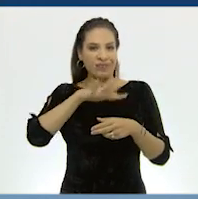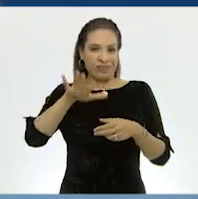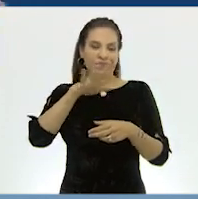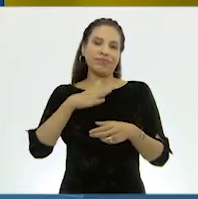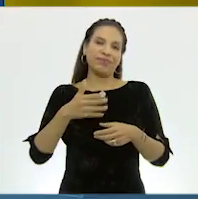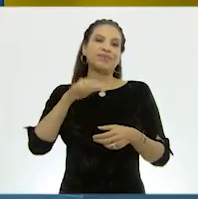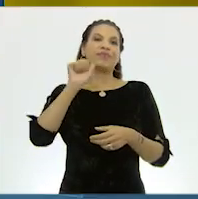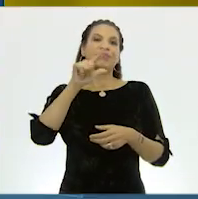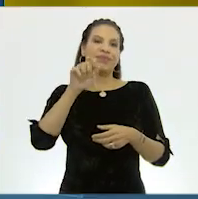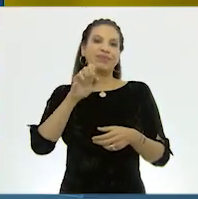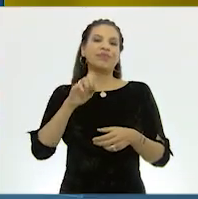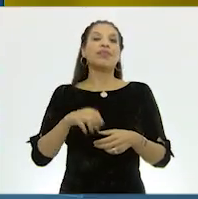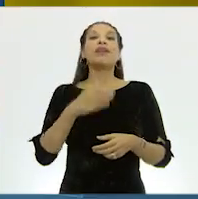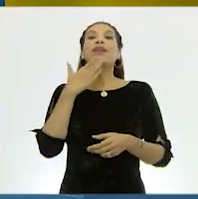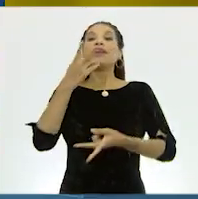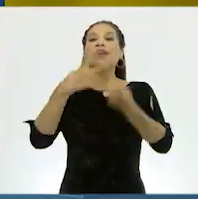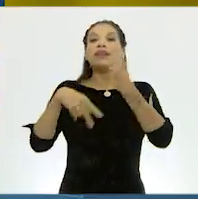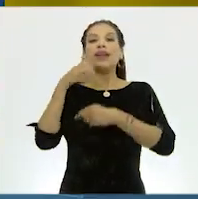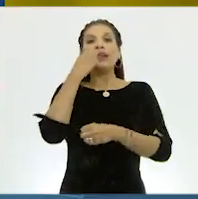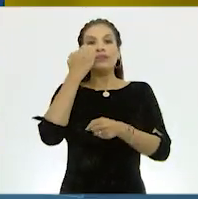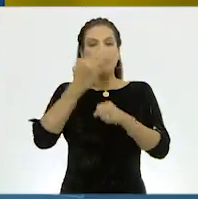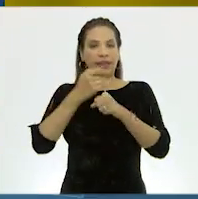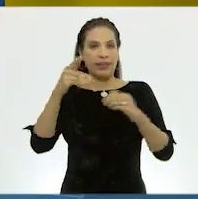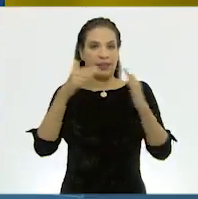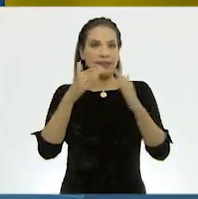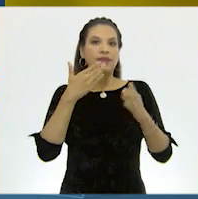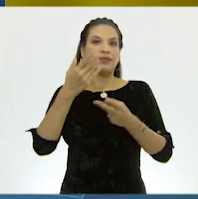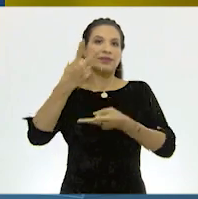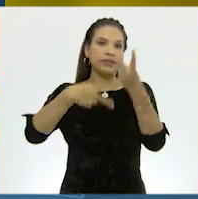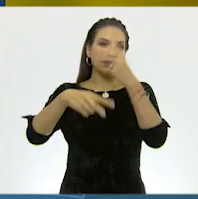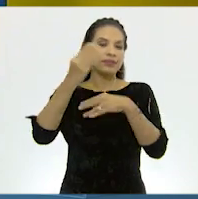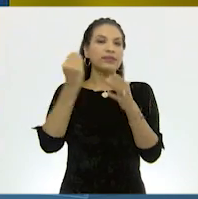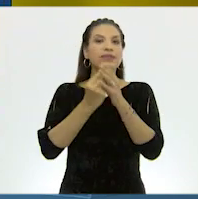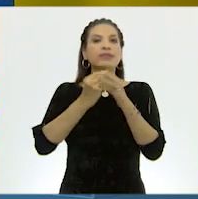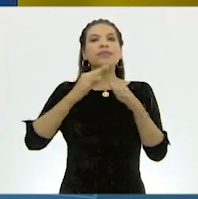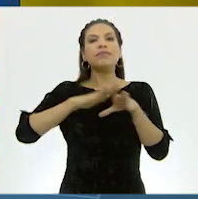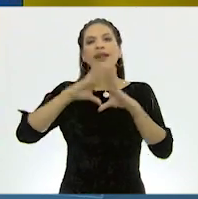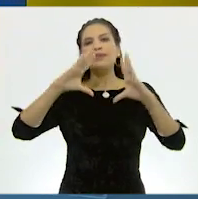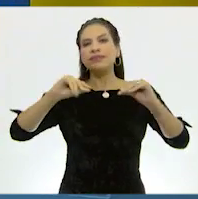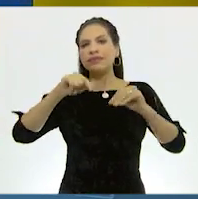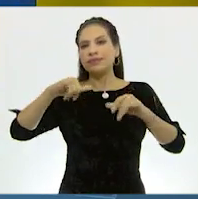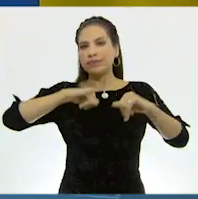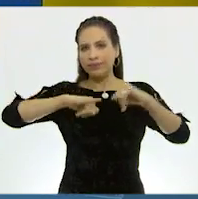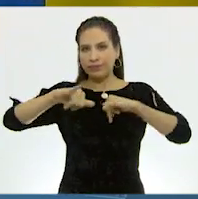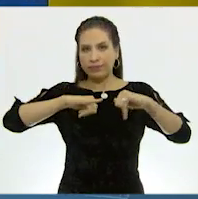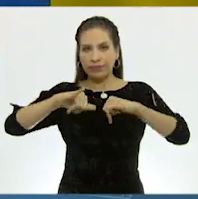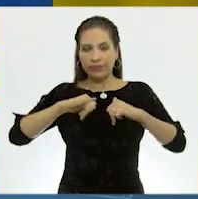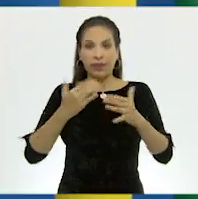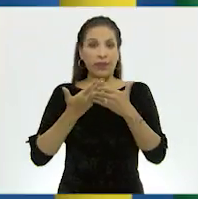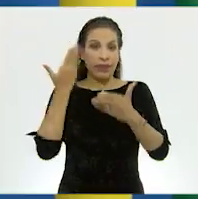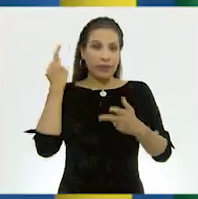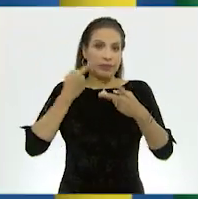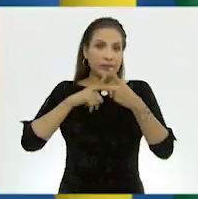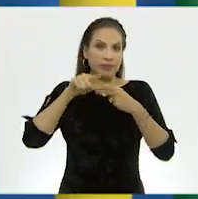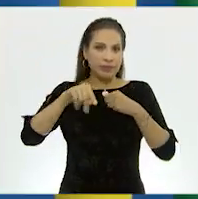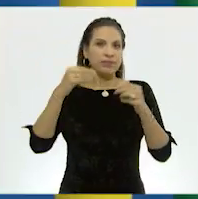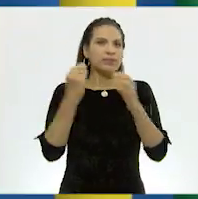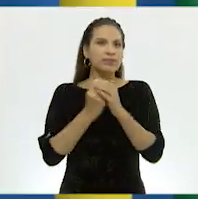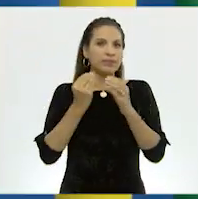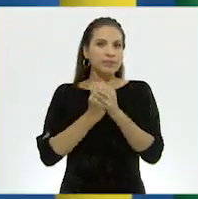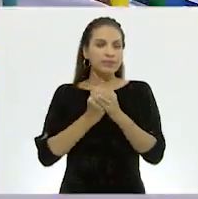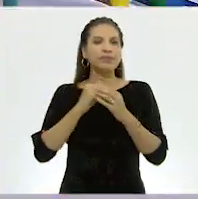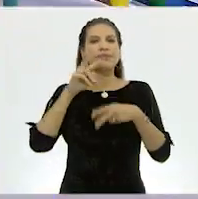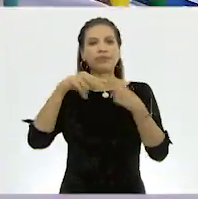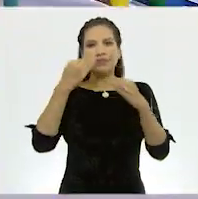Bienvenido Ton, Ale, bienvenida. Y estudiantes en casa, bienvenidos a una clase más de geografía. Antes de iniciar con esta clase,